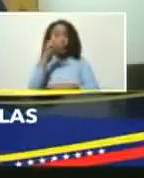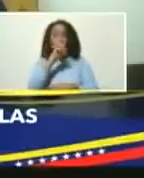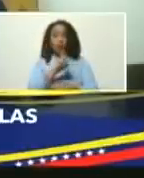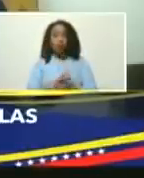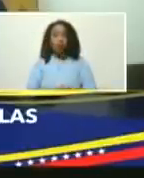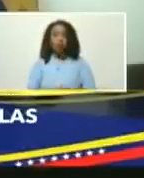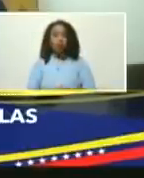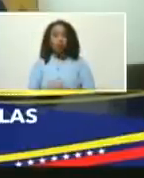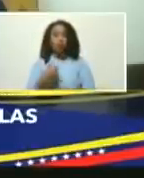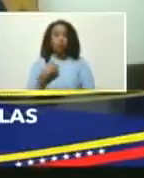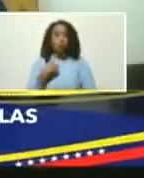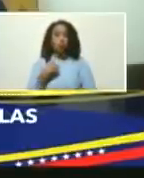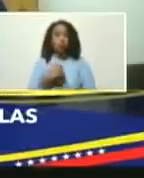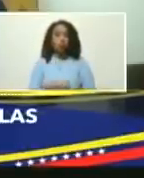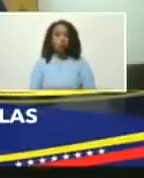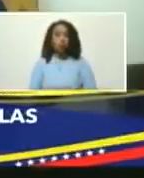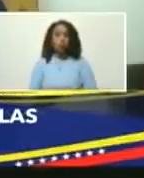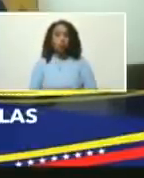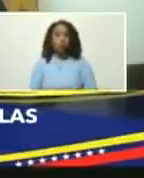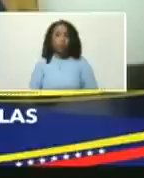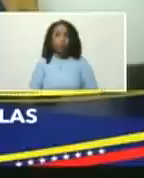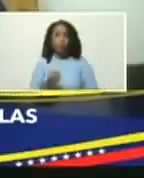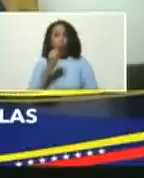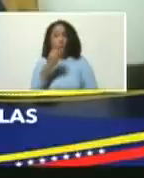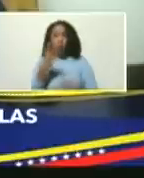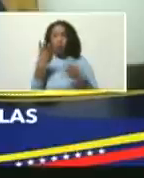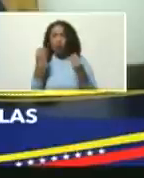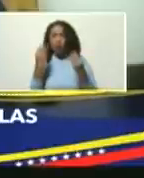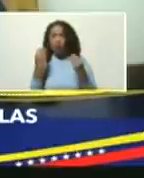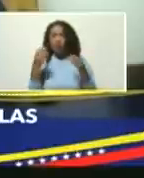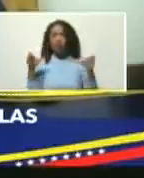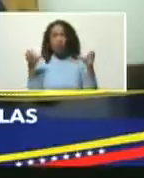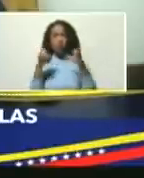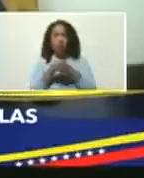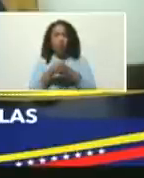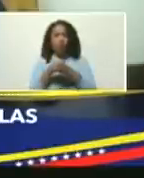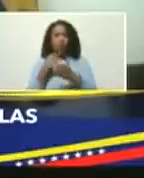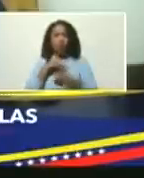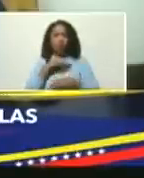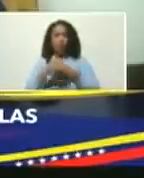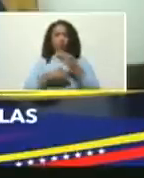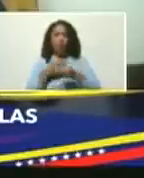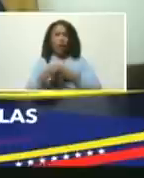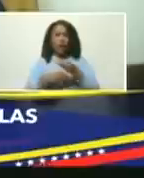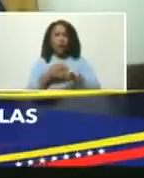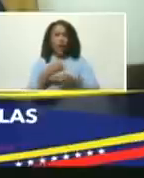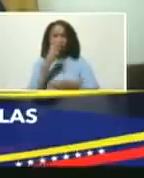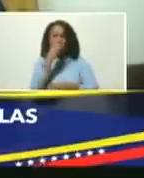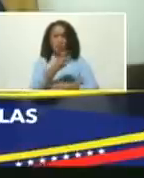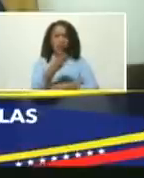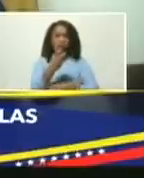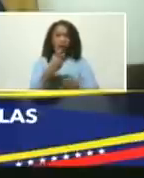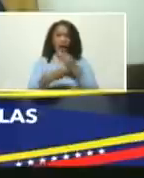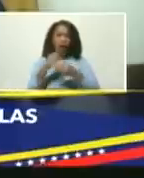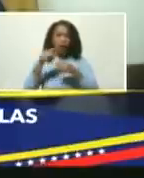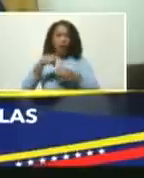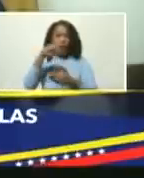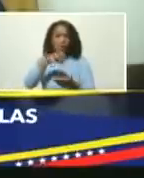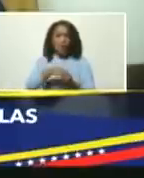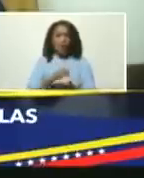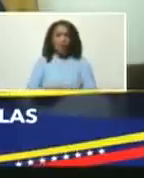yo bueno de las tantas reuniones presidente que hemos hecho y las visitas que usted ha hecho al estado